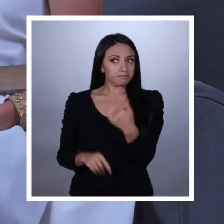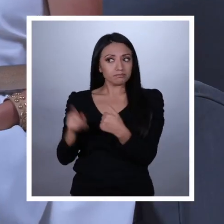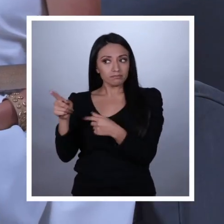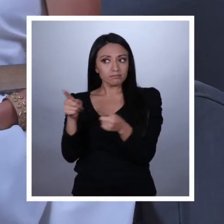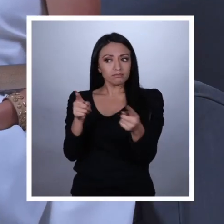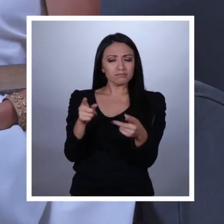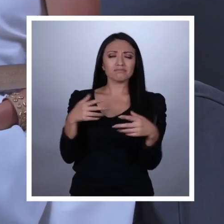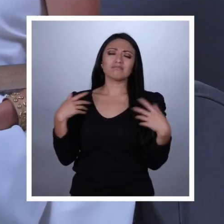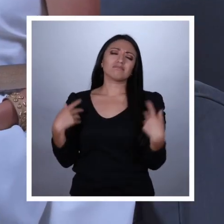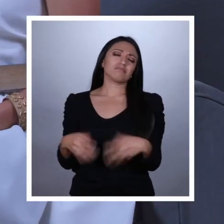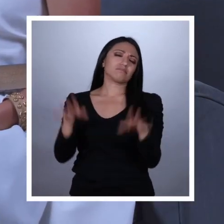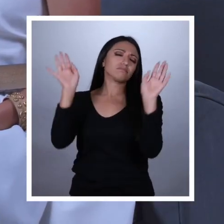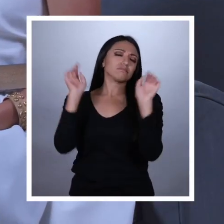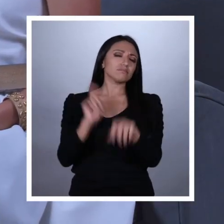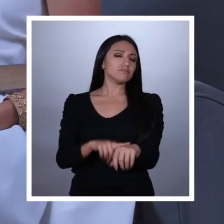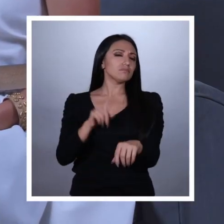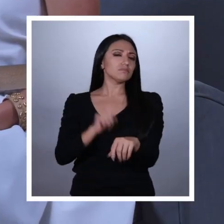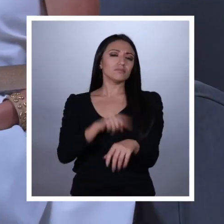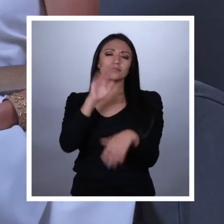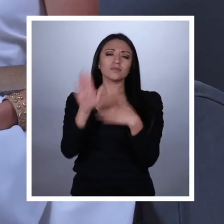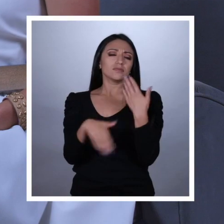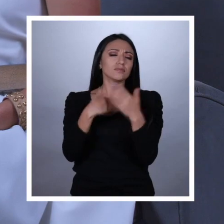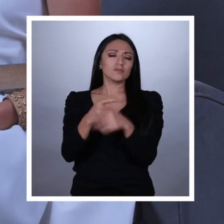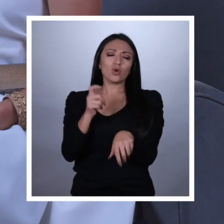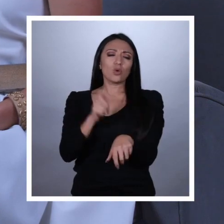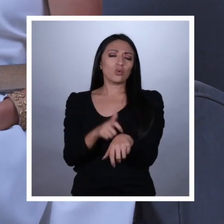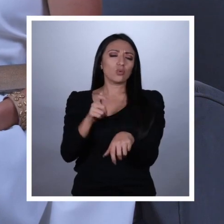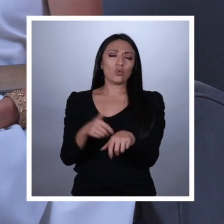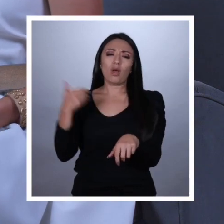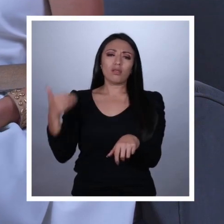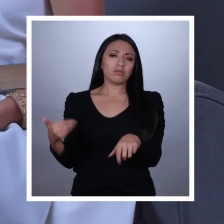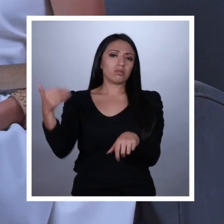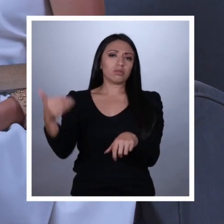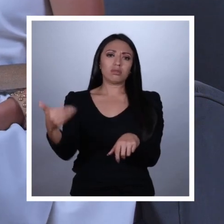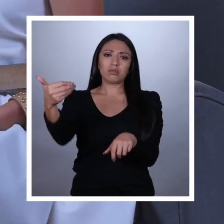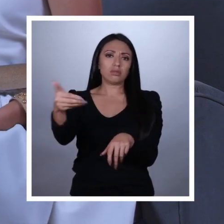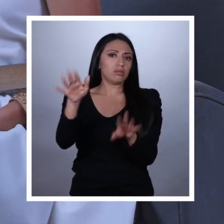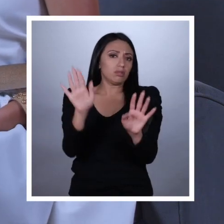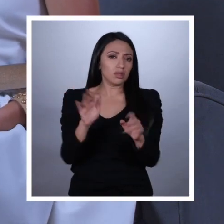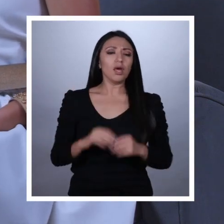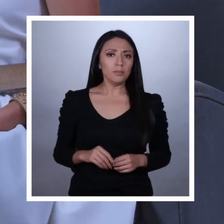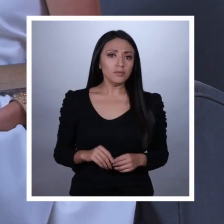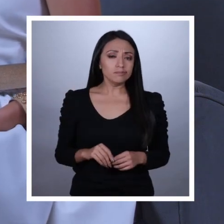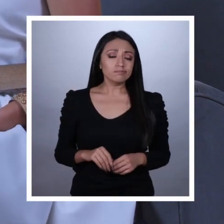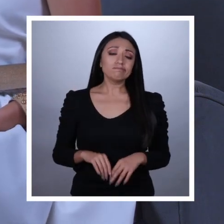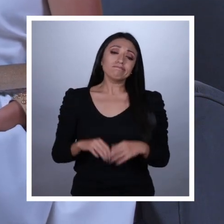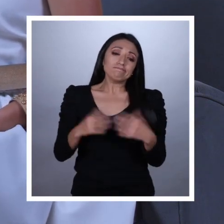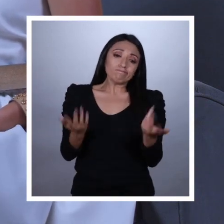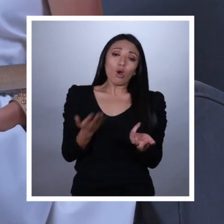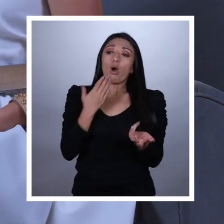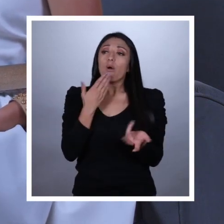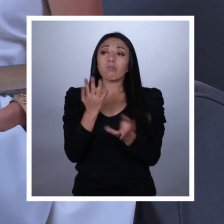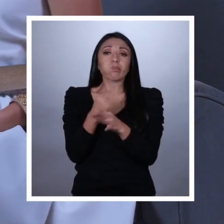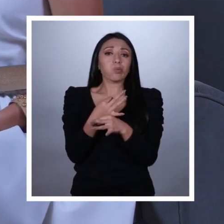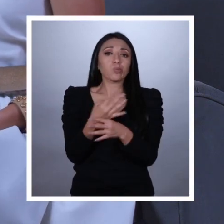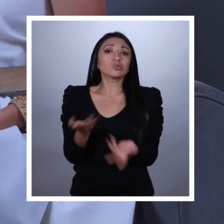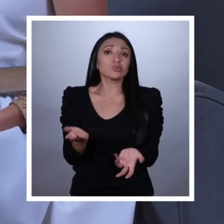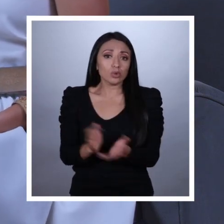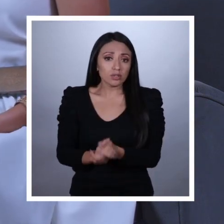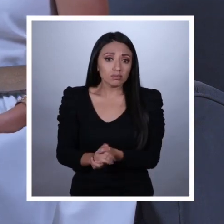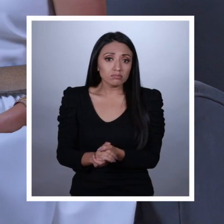cosas como estas suceden todo el tiempo, así que es mejor que tengan claro, al menos, cómo funciona.